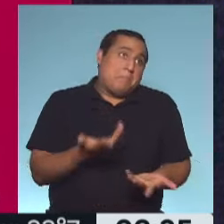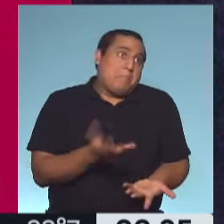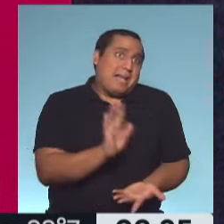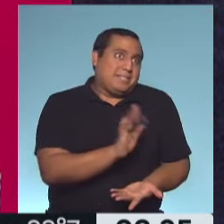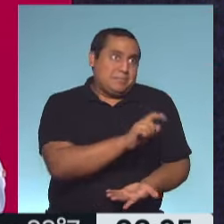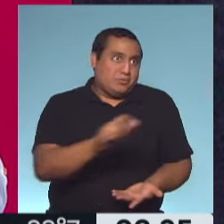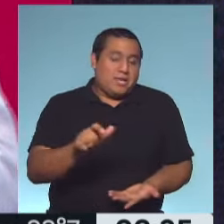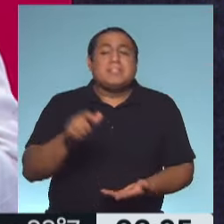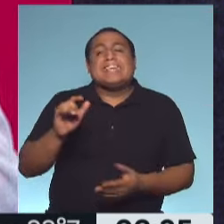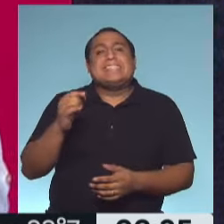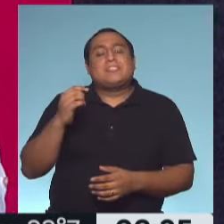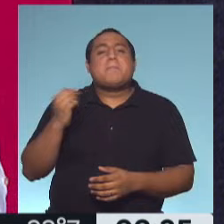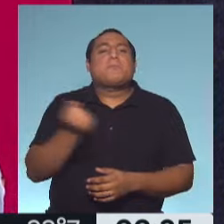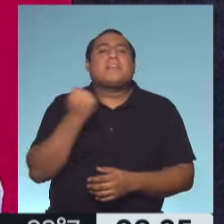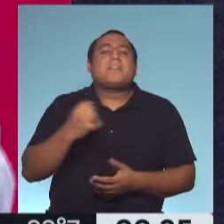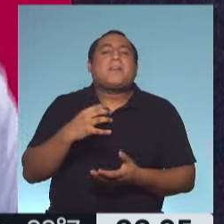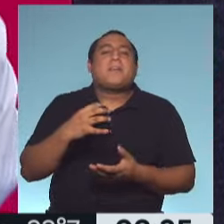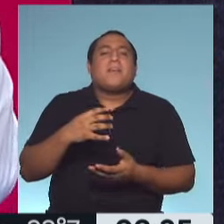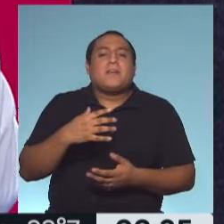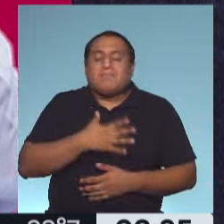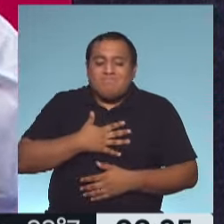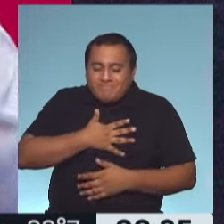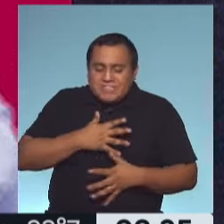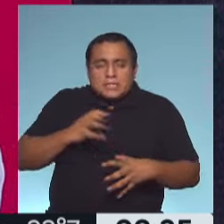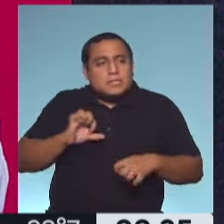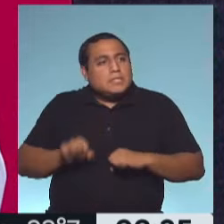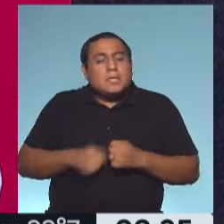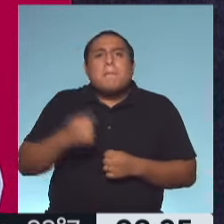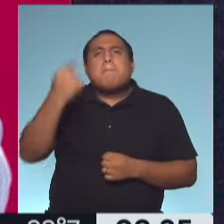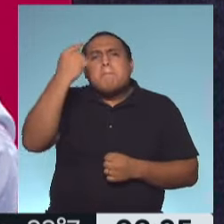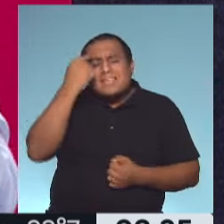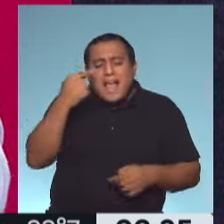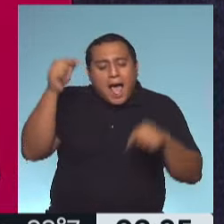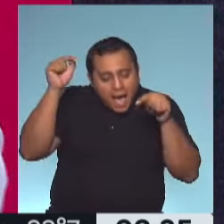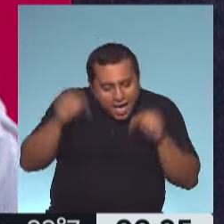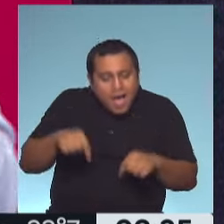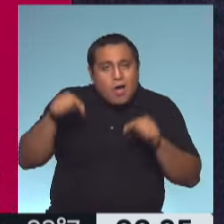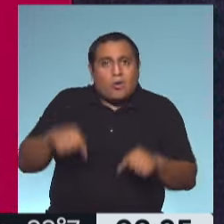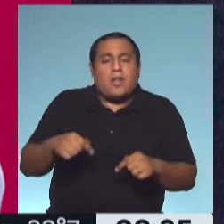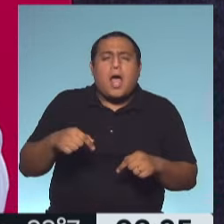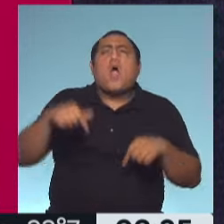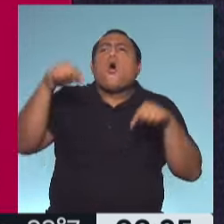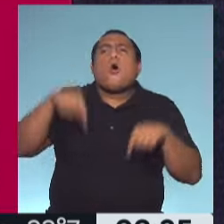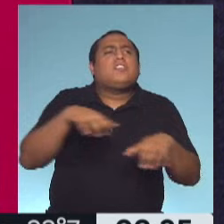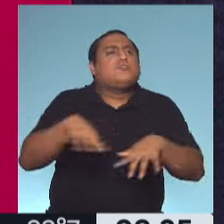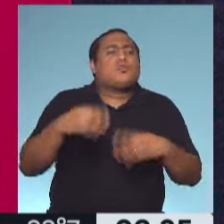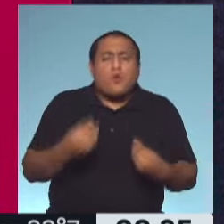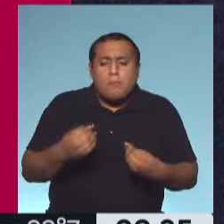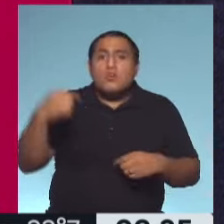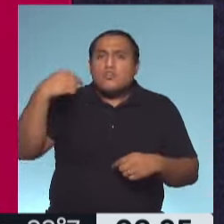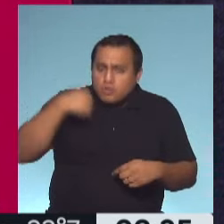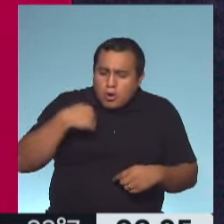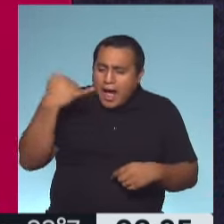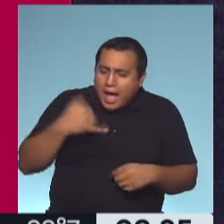nuestra ansiedad. Y fundamentalmente con el aquí y ahora. ¿Qué es lo que está sucediendo hoy? ¿Qué herramientas tengo hoy para